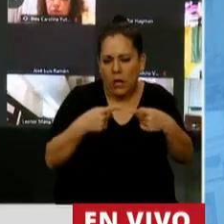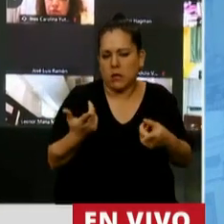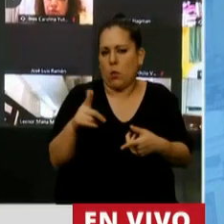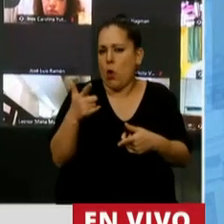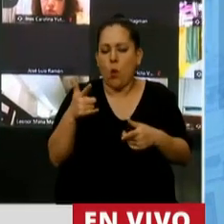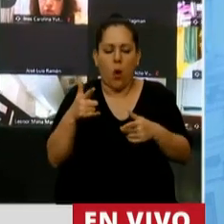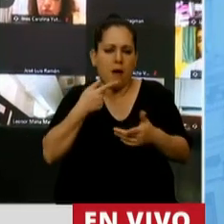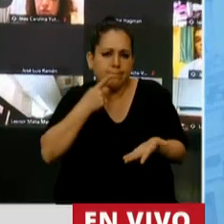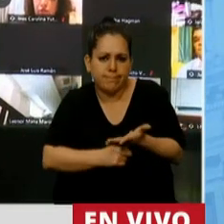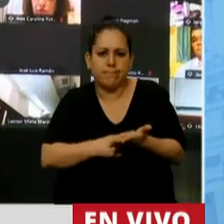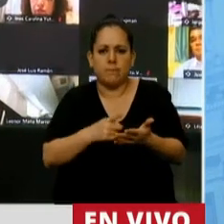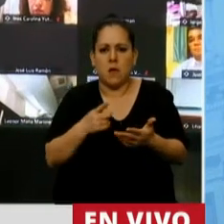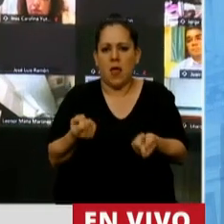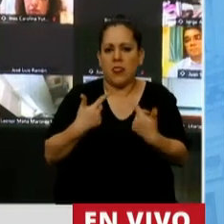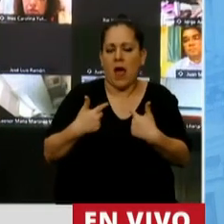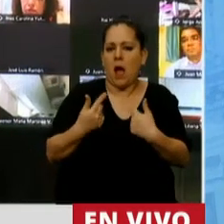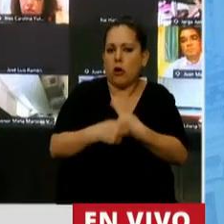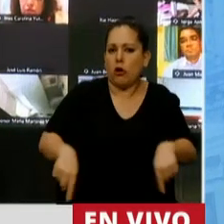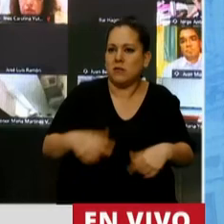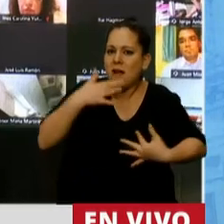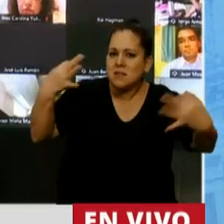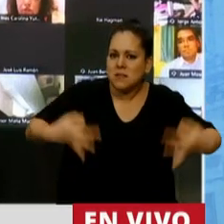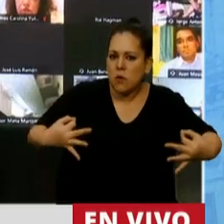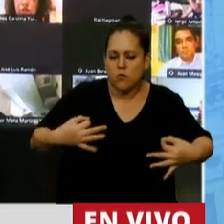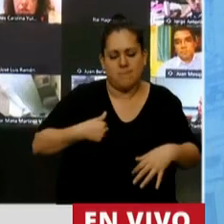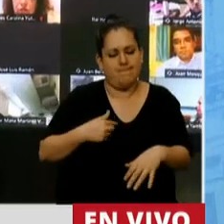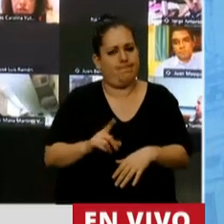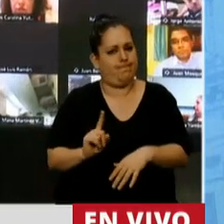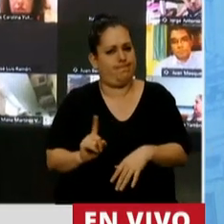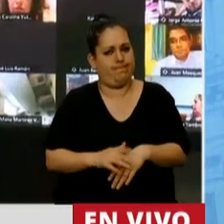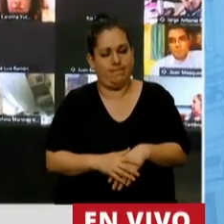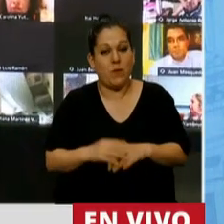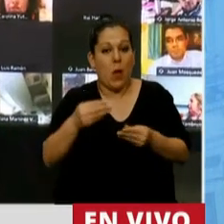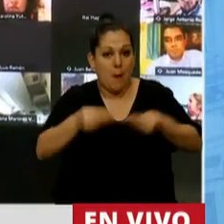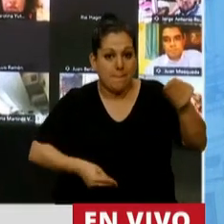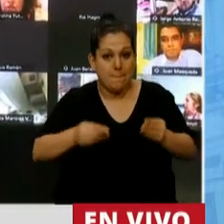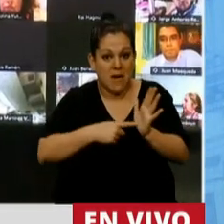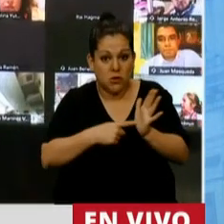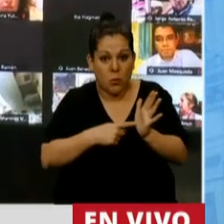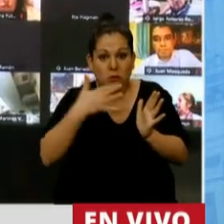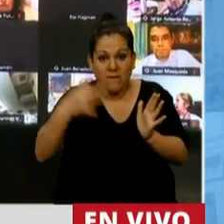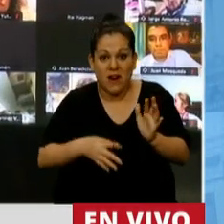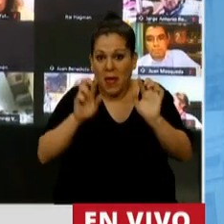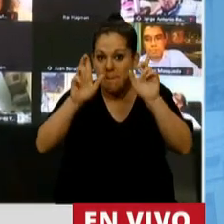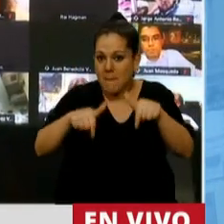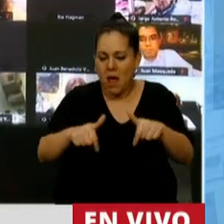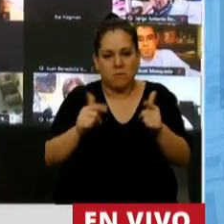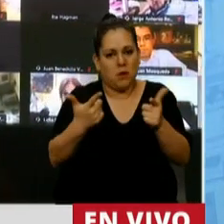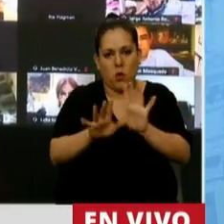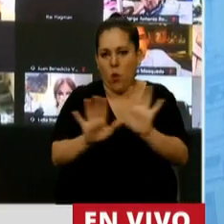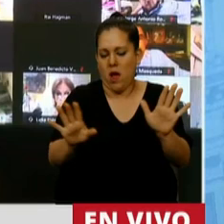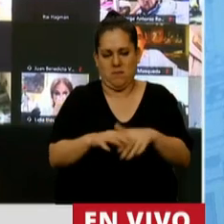parámetros, ni nos da certeza. Este presupuesto básicamente no contiene un plan. Y digo,